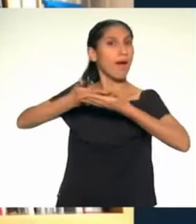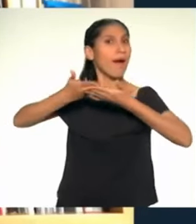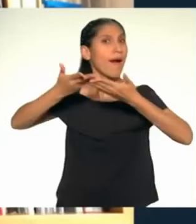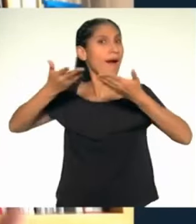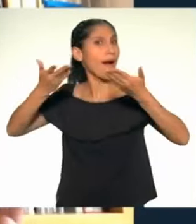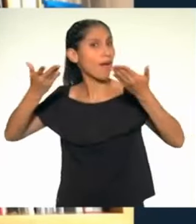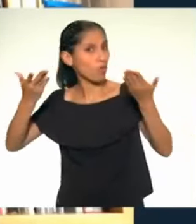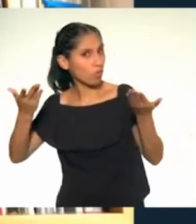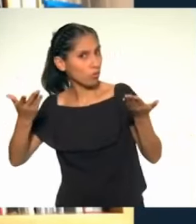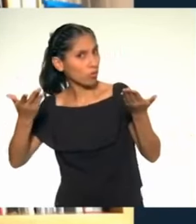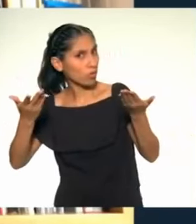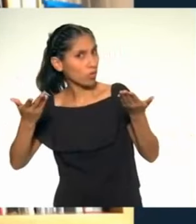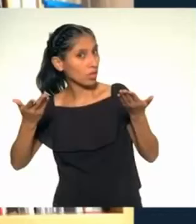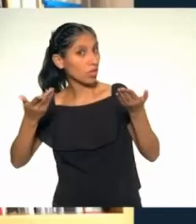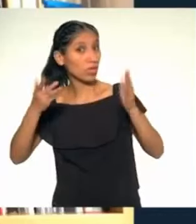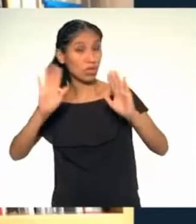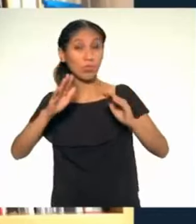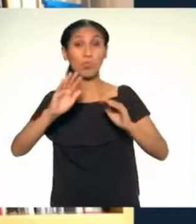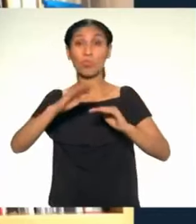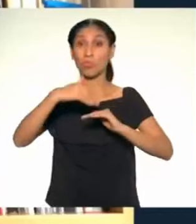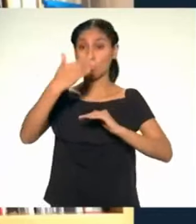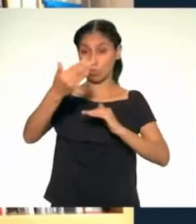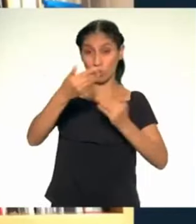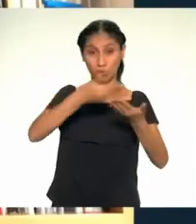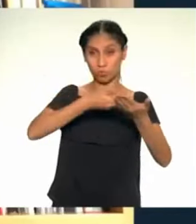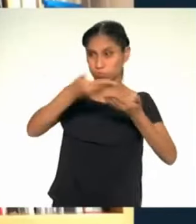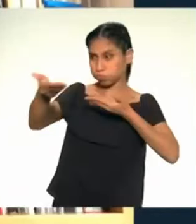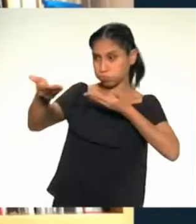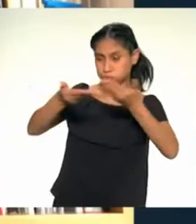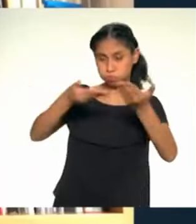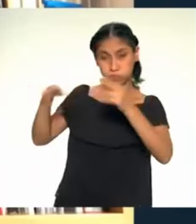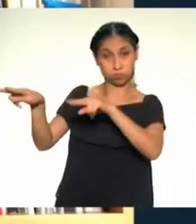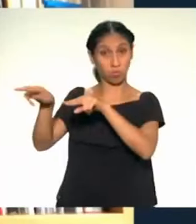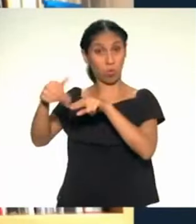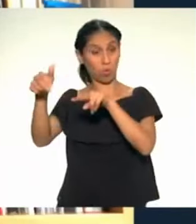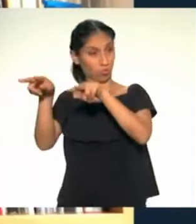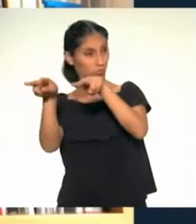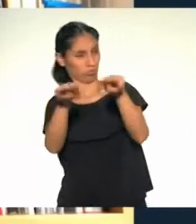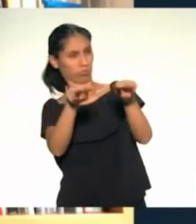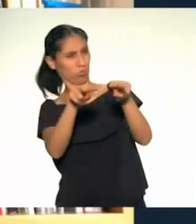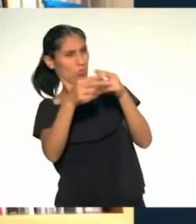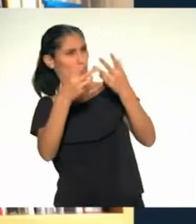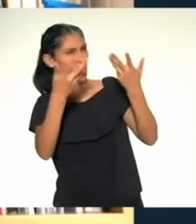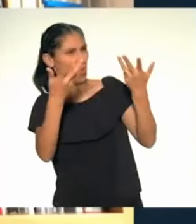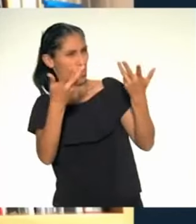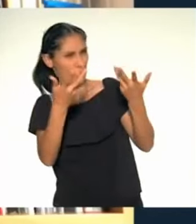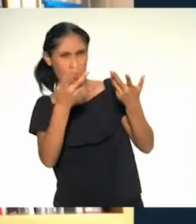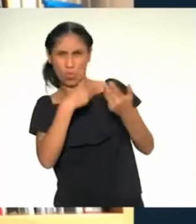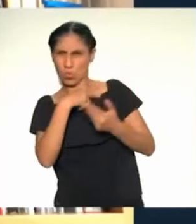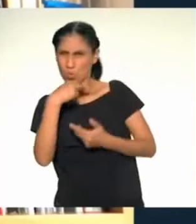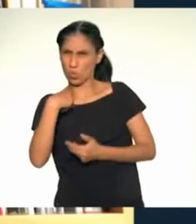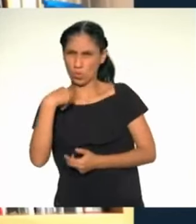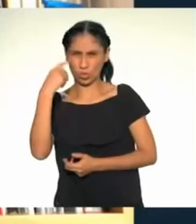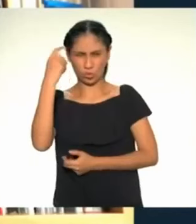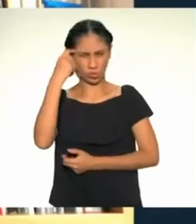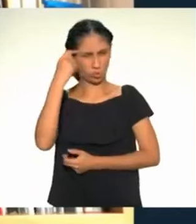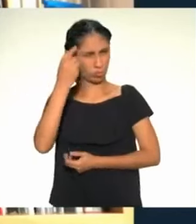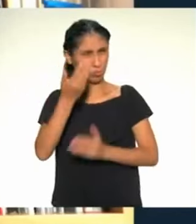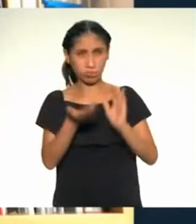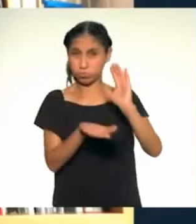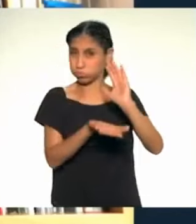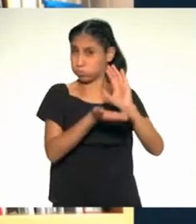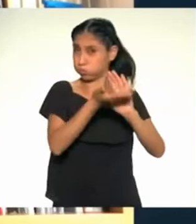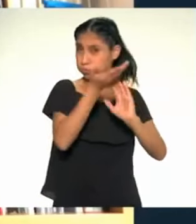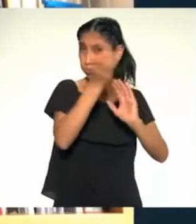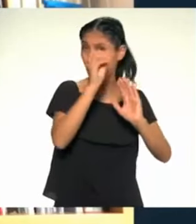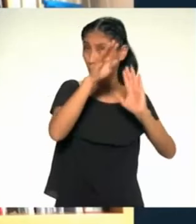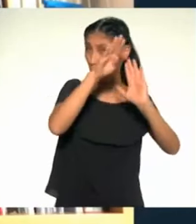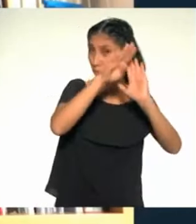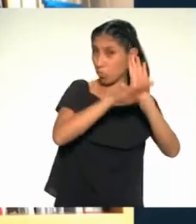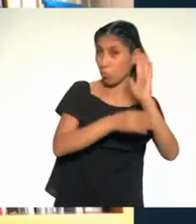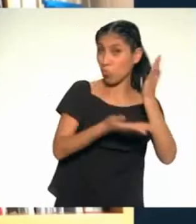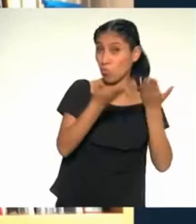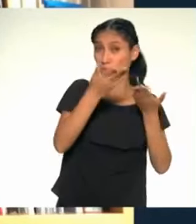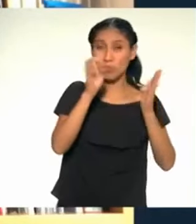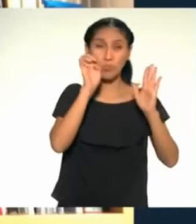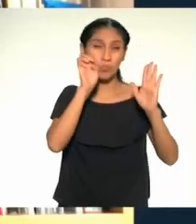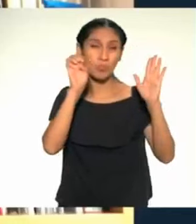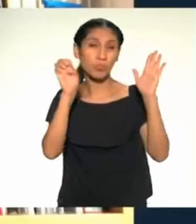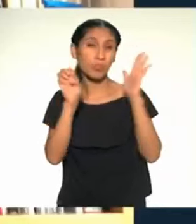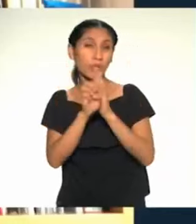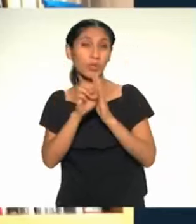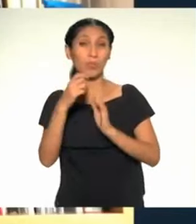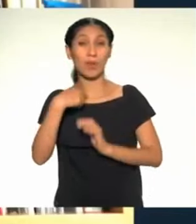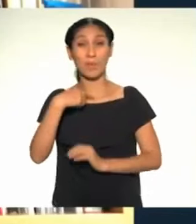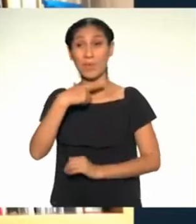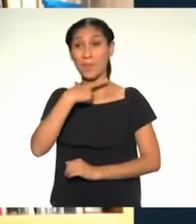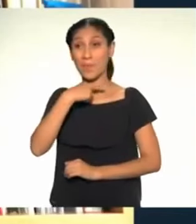impacto que esa actividad genera. Y ver cómo podemos compensarlo o reducirlo. Por ejemplo, a mí me